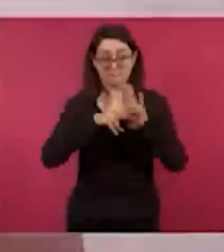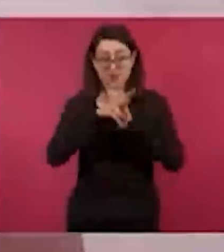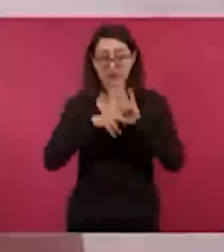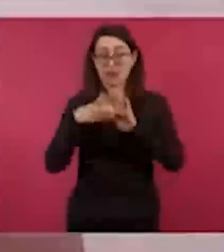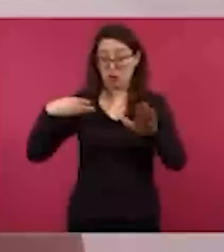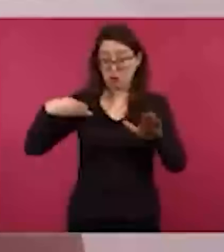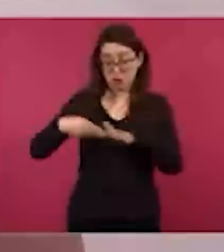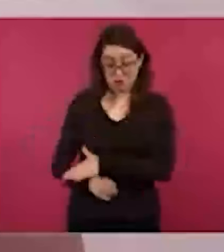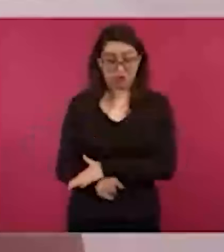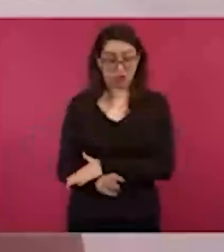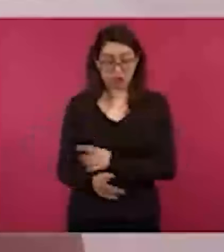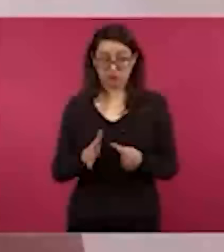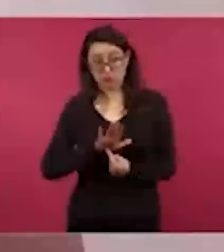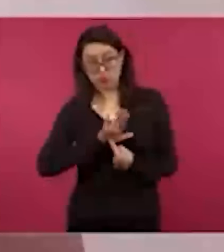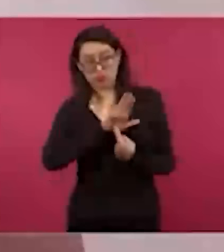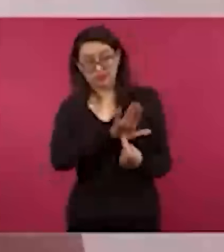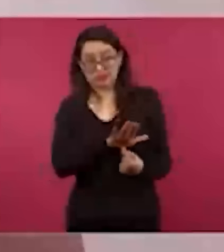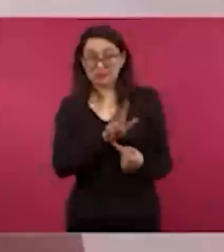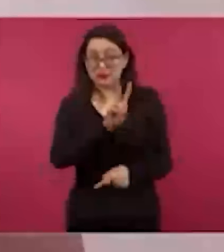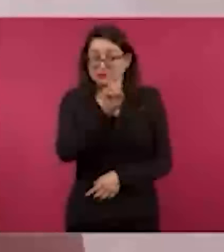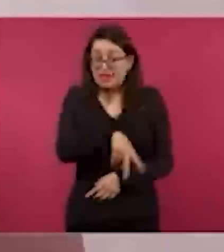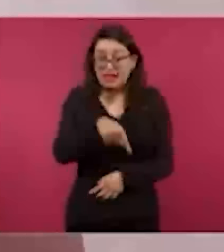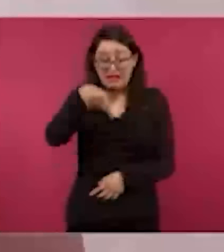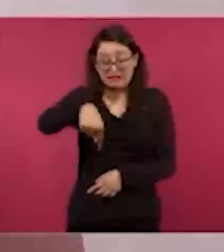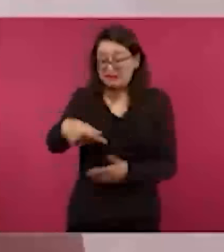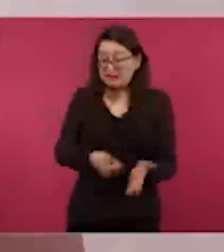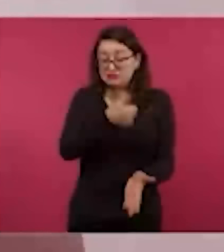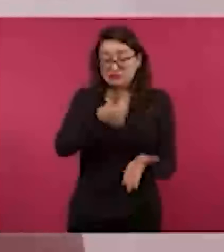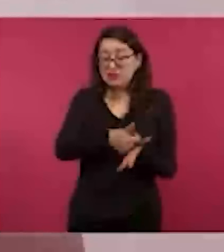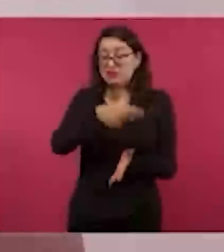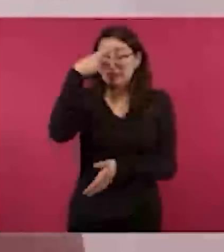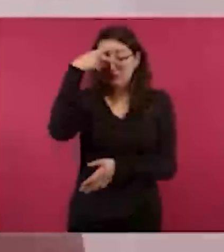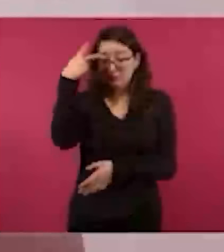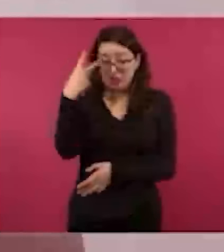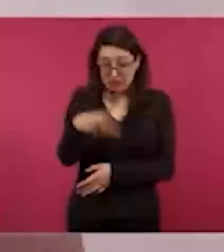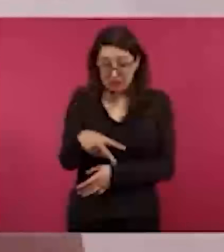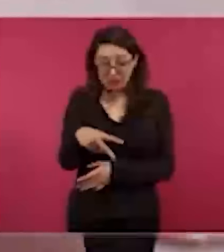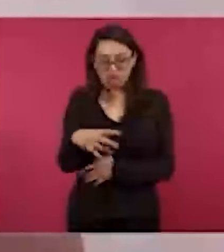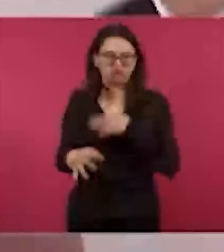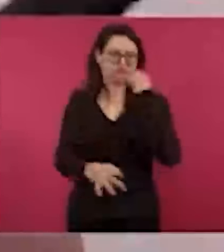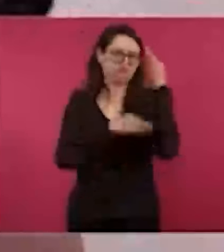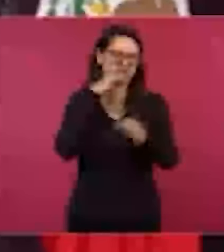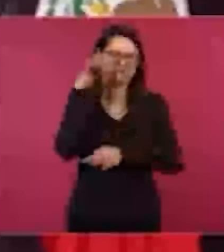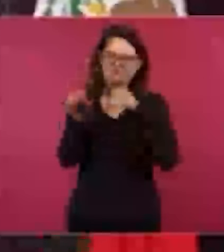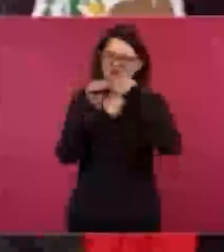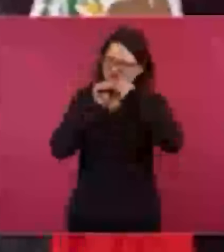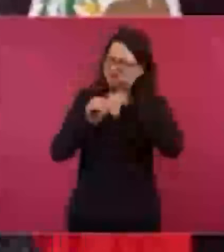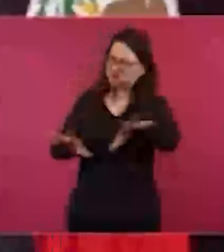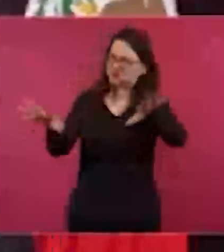que aquí en la ciudad han bombardeado